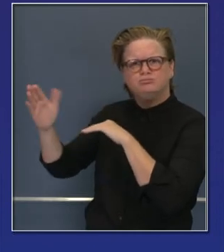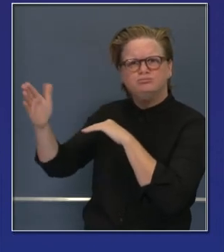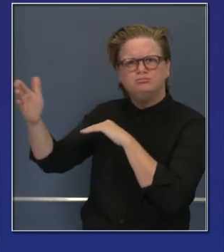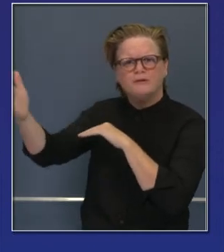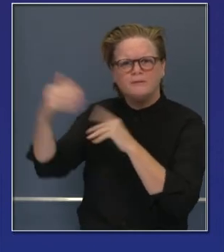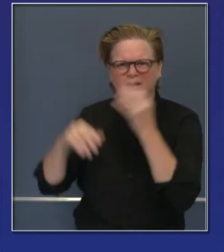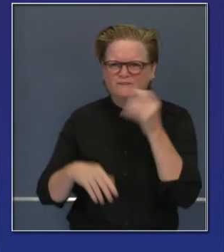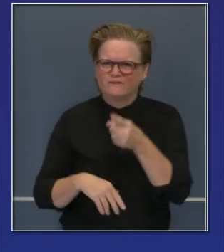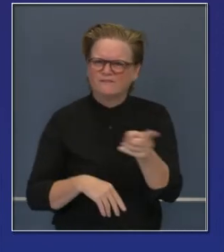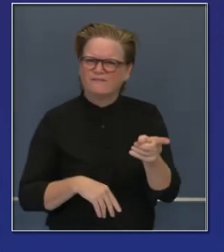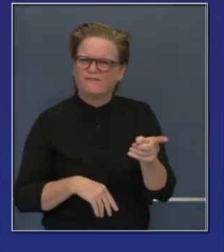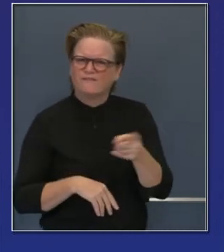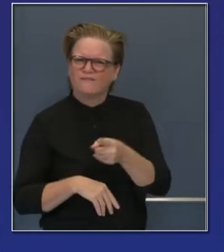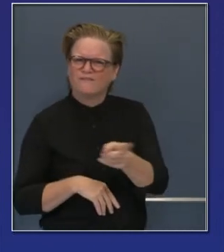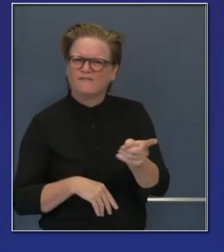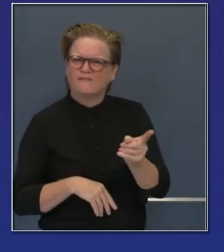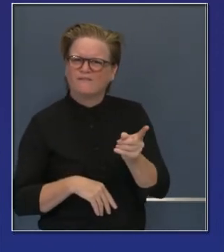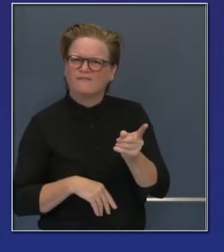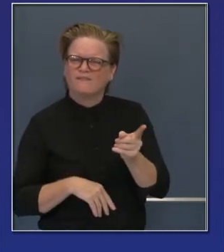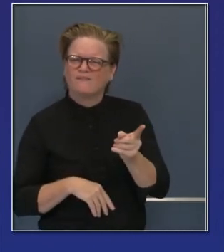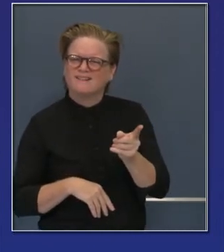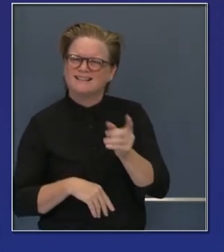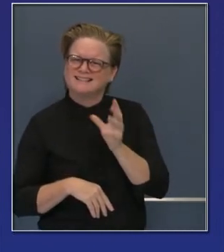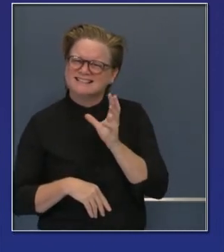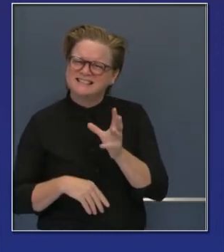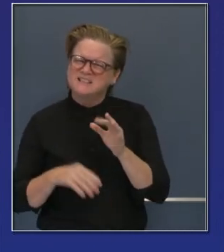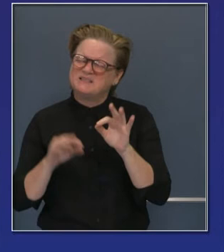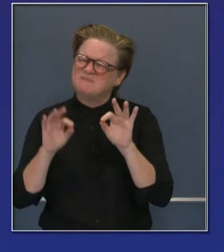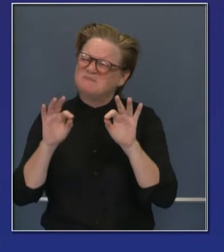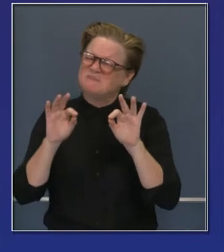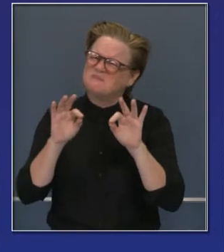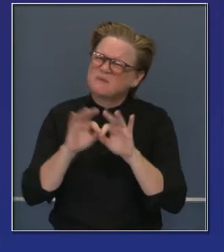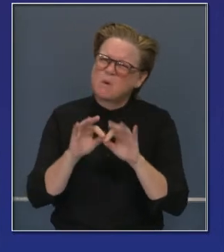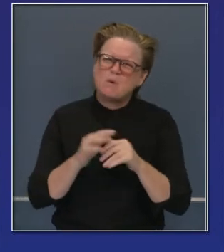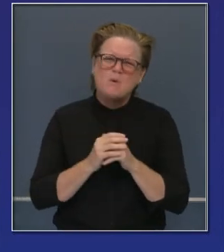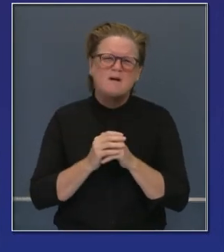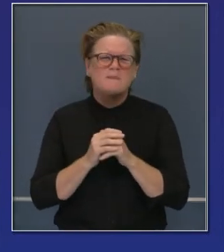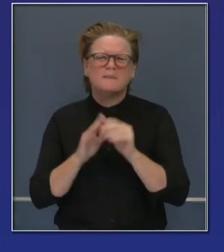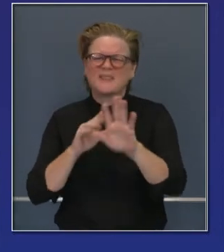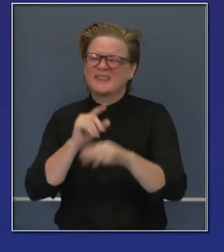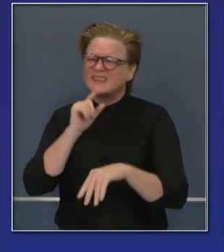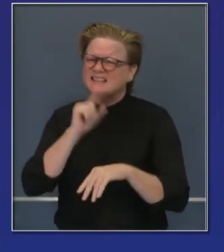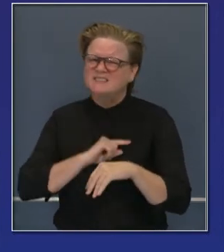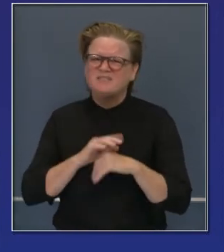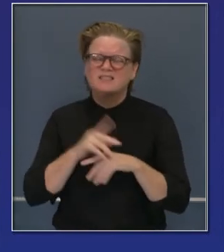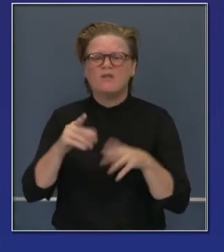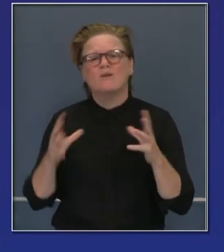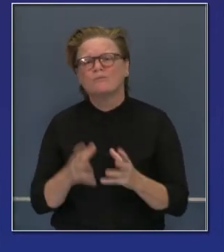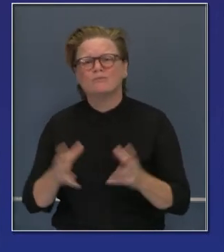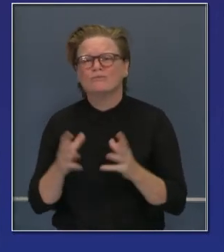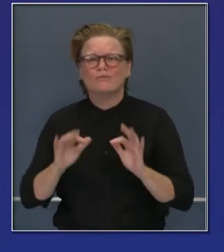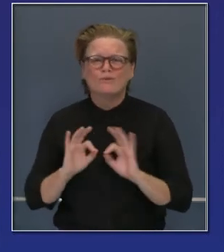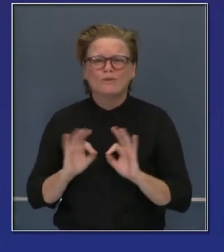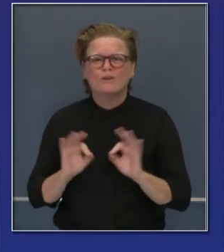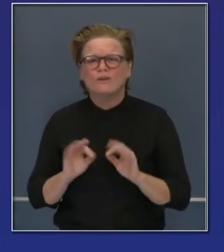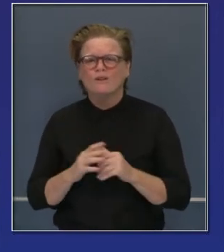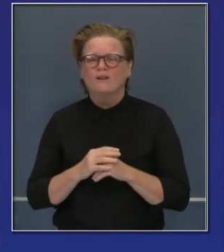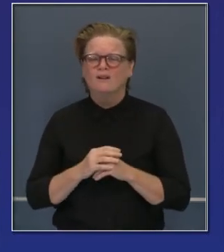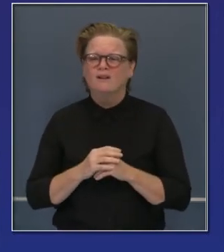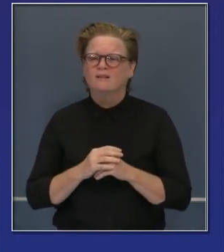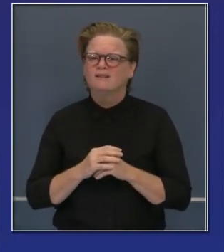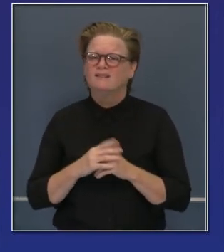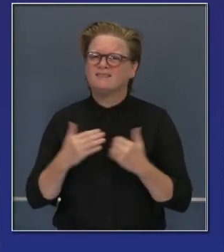Donde esperamos poder reunir a numerosas generaciones de nuestras familias. Pues aquellos